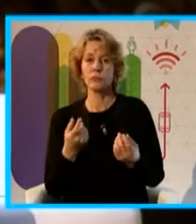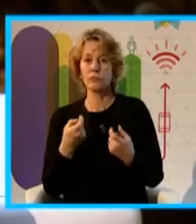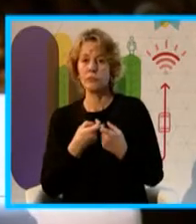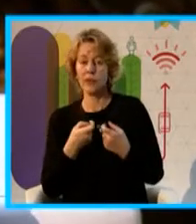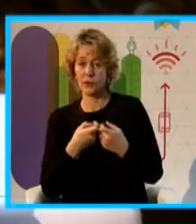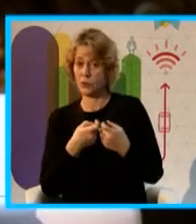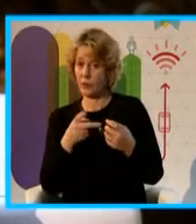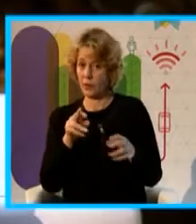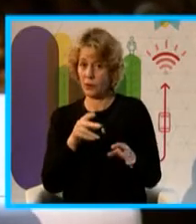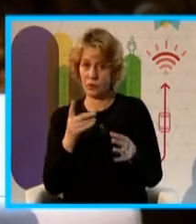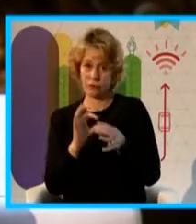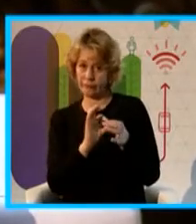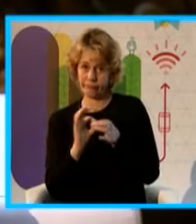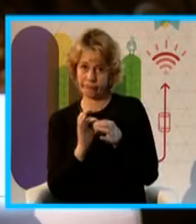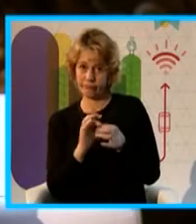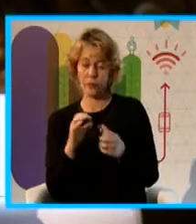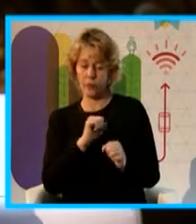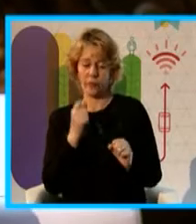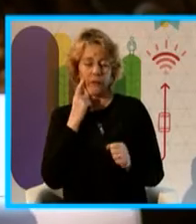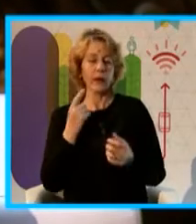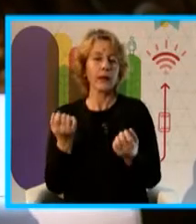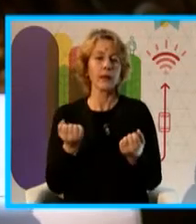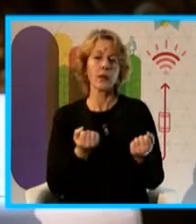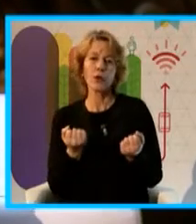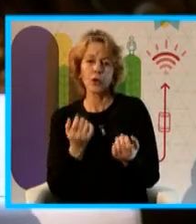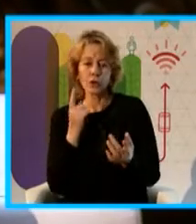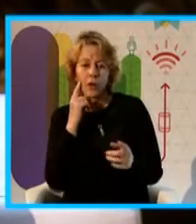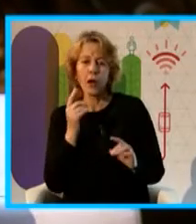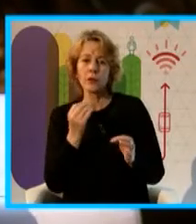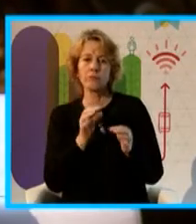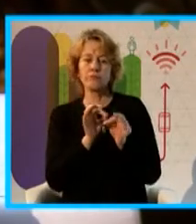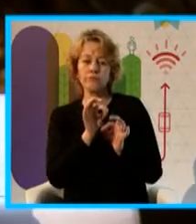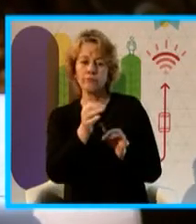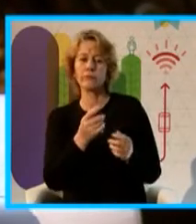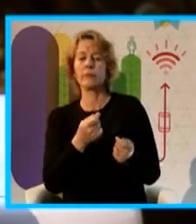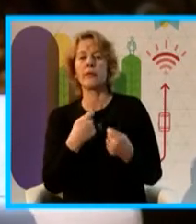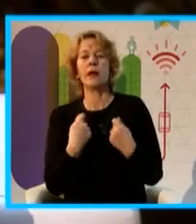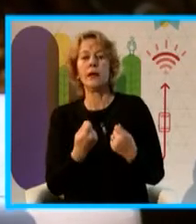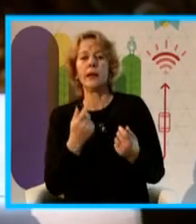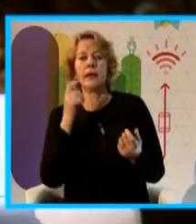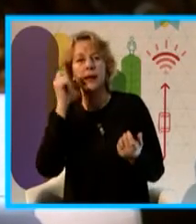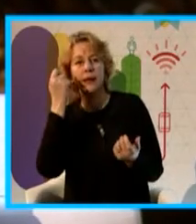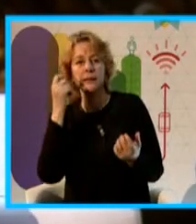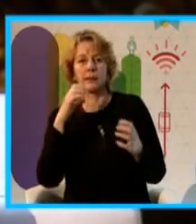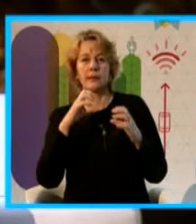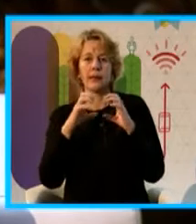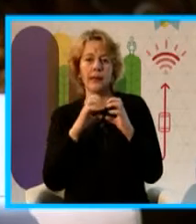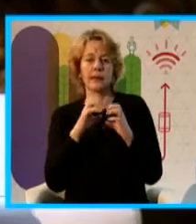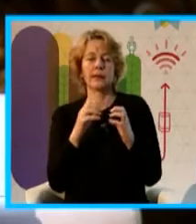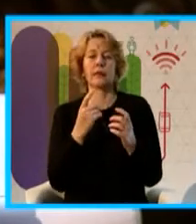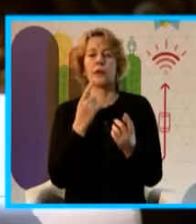donde se pueden monitorear parámetros eléctricos, funcionamiento y se puede controlar